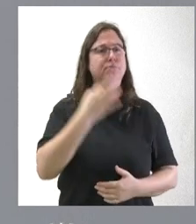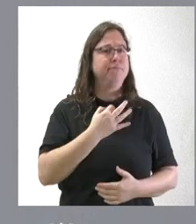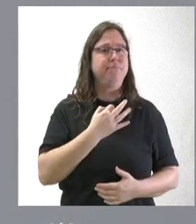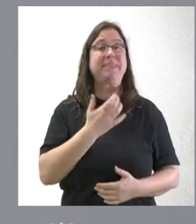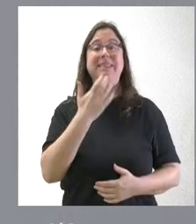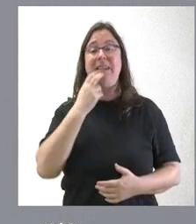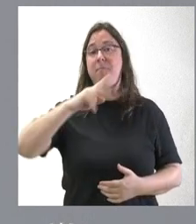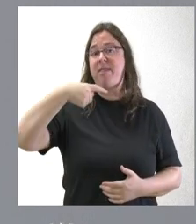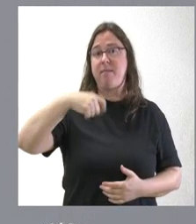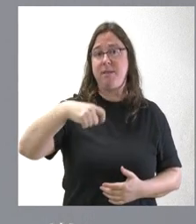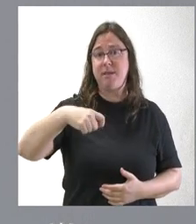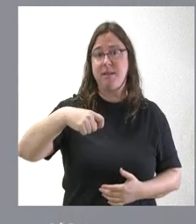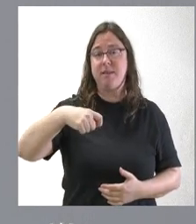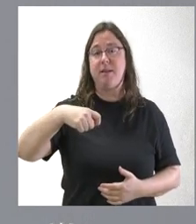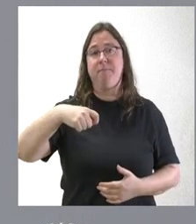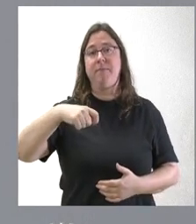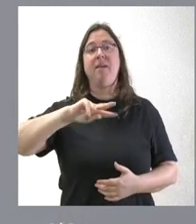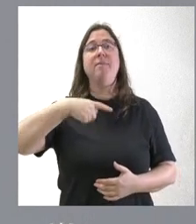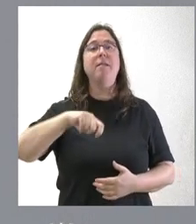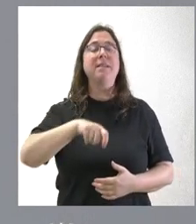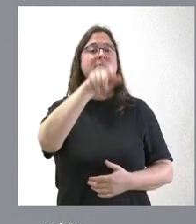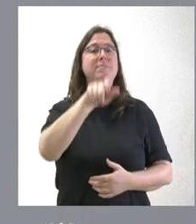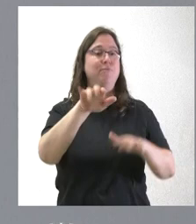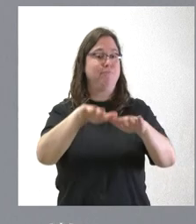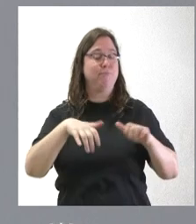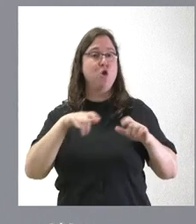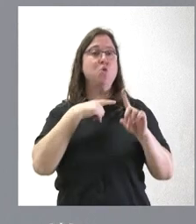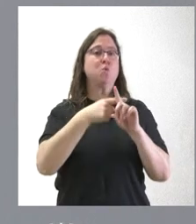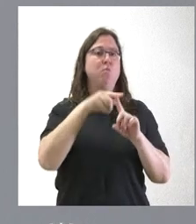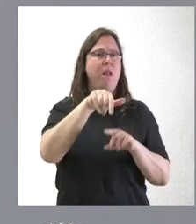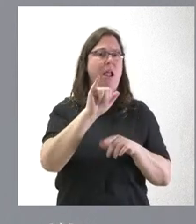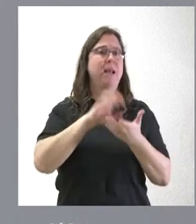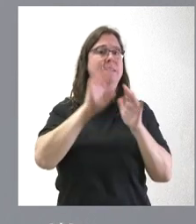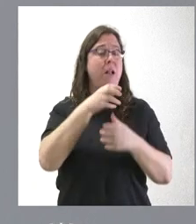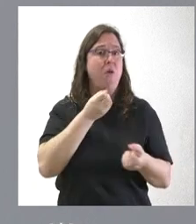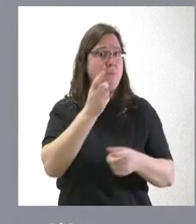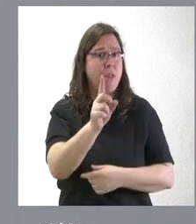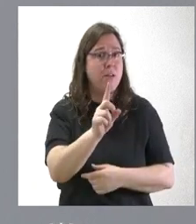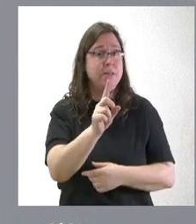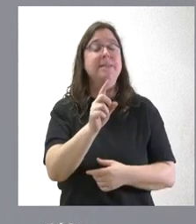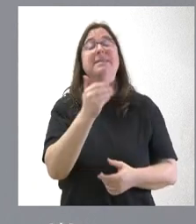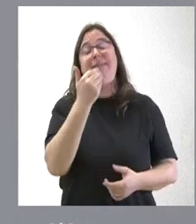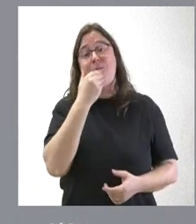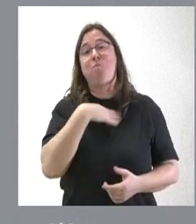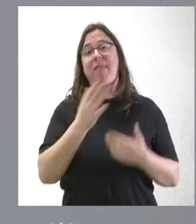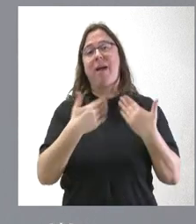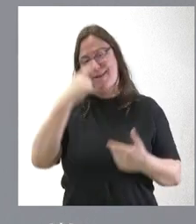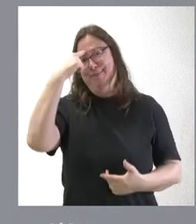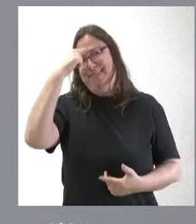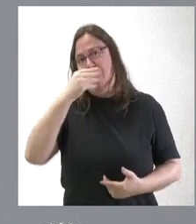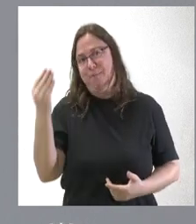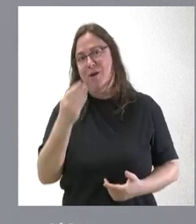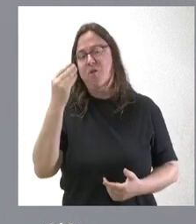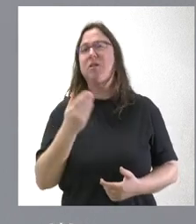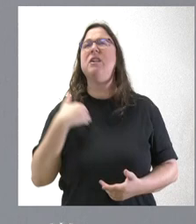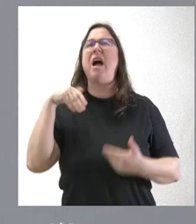a la vicepresidenta los parlamentarios que SUMAR tiene en Castilla y León le hubieran informado, pues hubiera podido hablar con más conocimiento de causa. Creo que